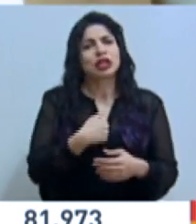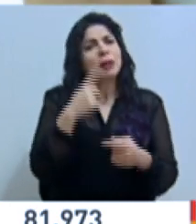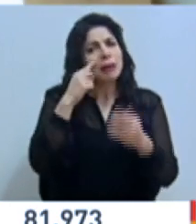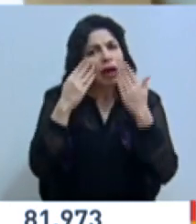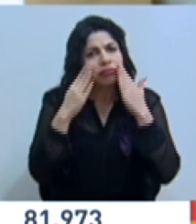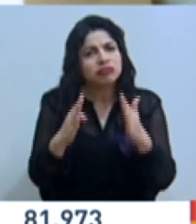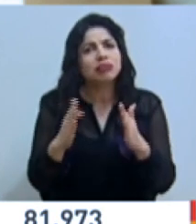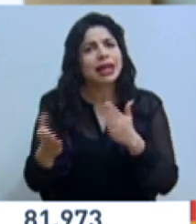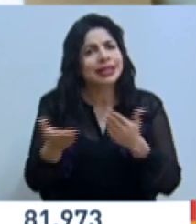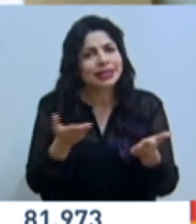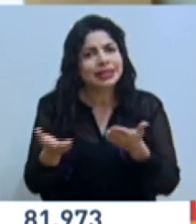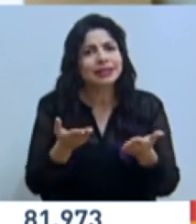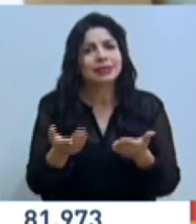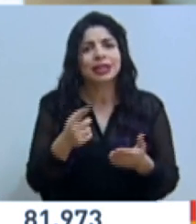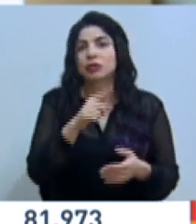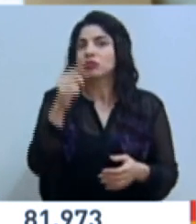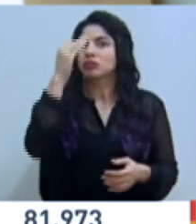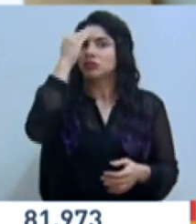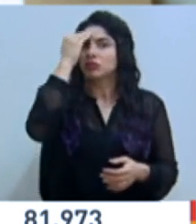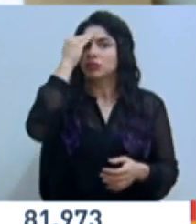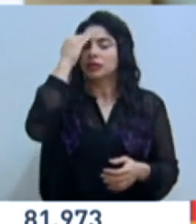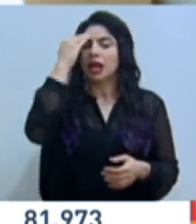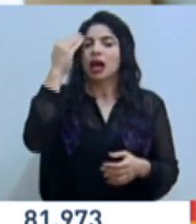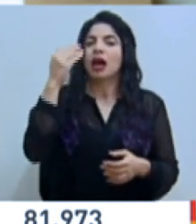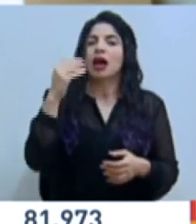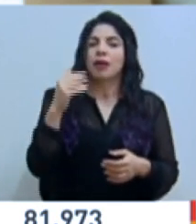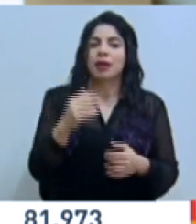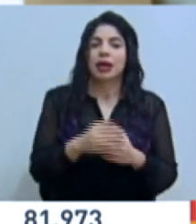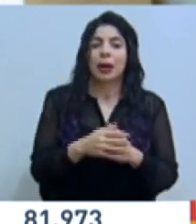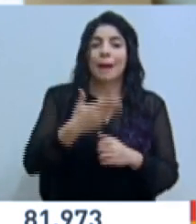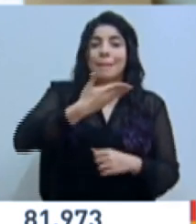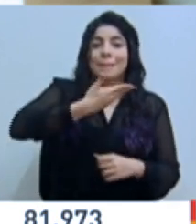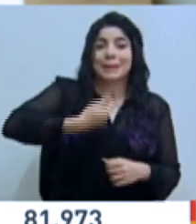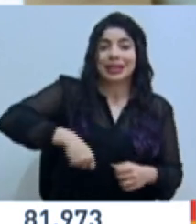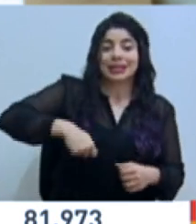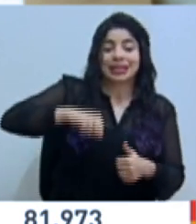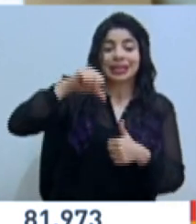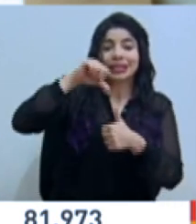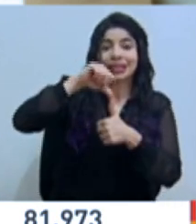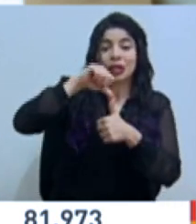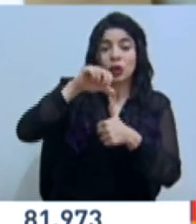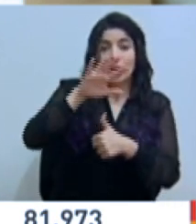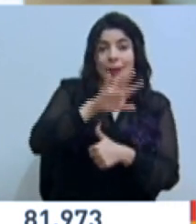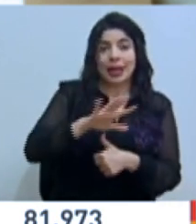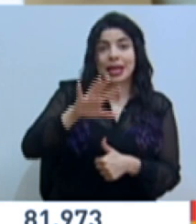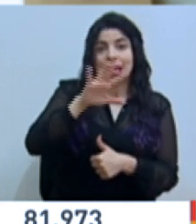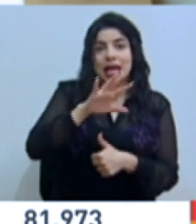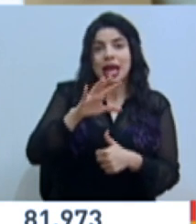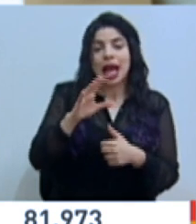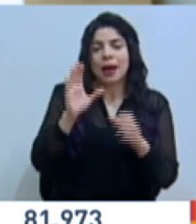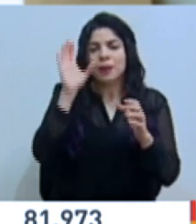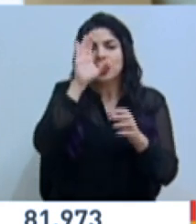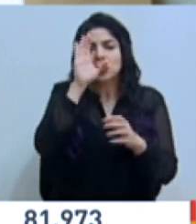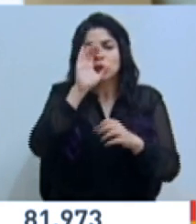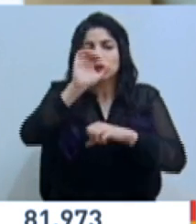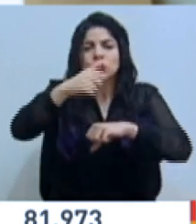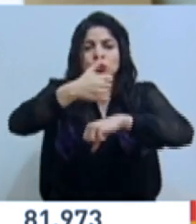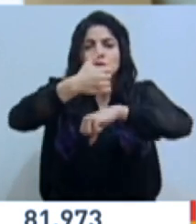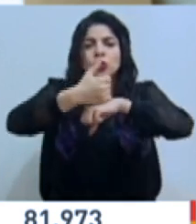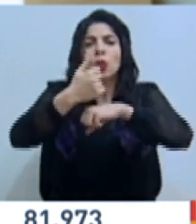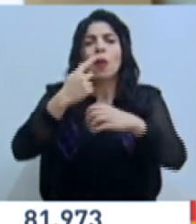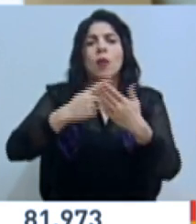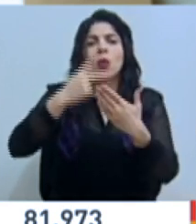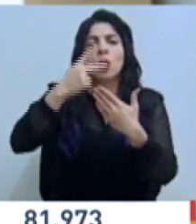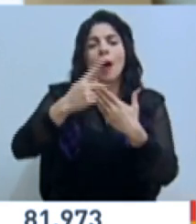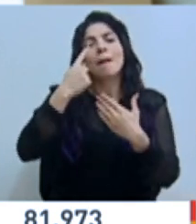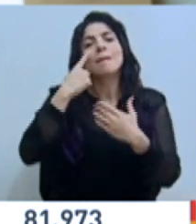como ustedes saben, generando a solicitud de los presidentes de Centroamérica, un programa de reconstrucción